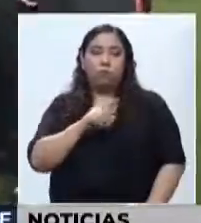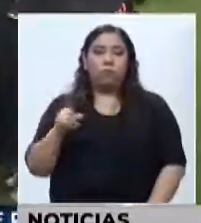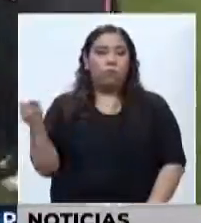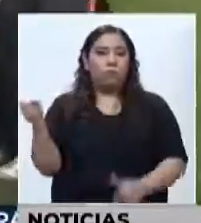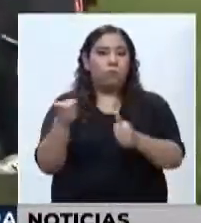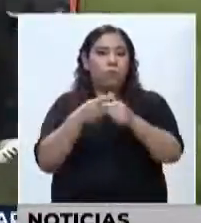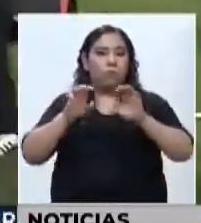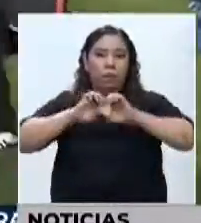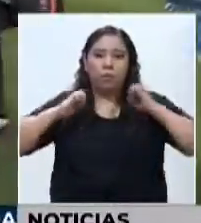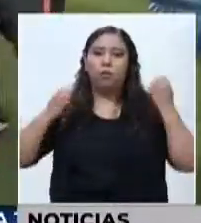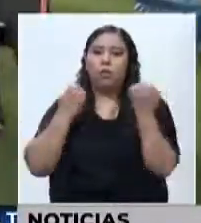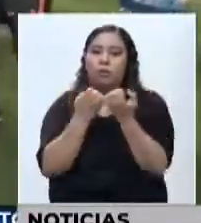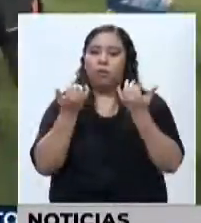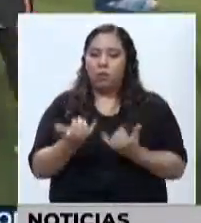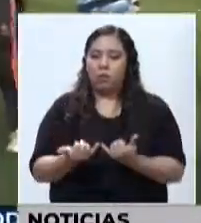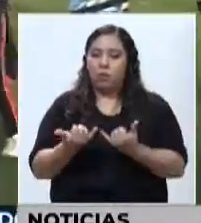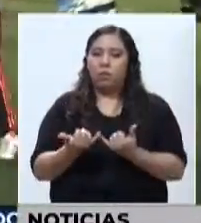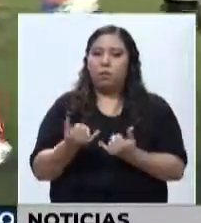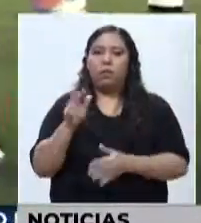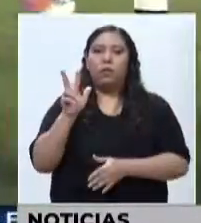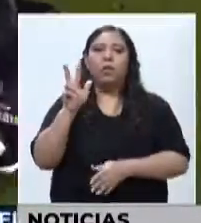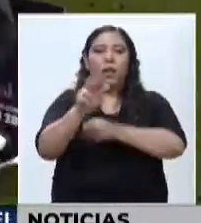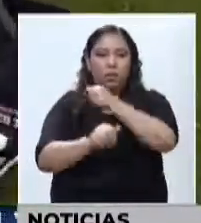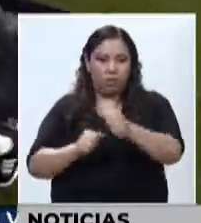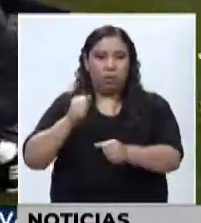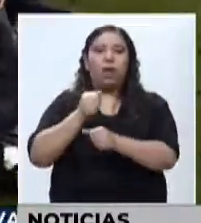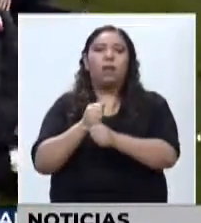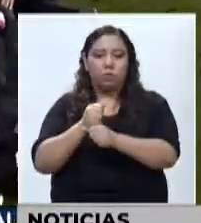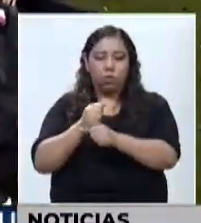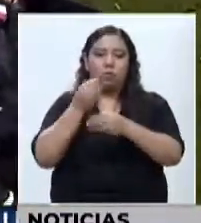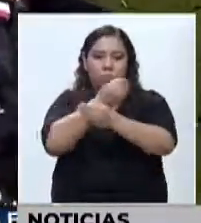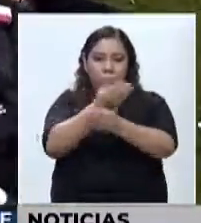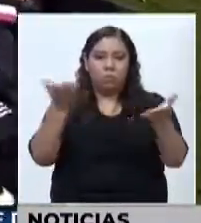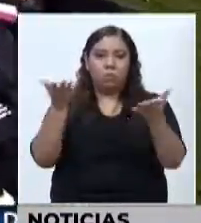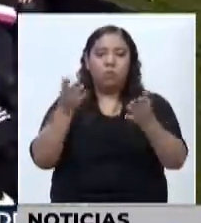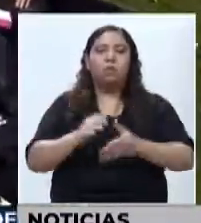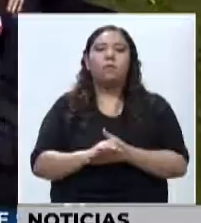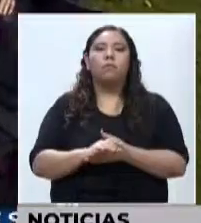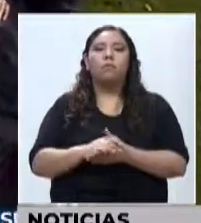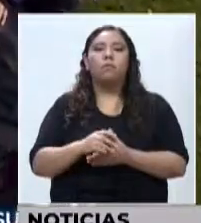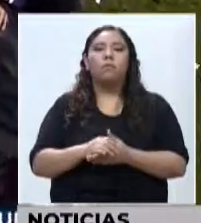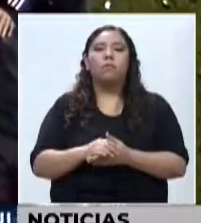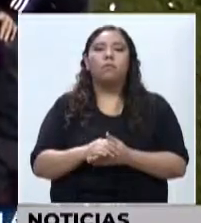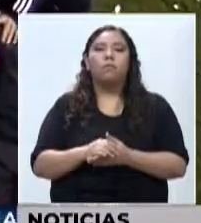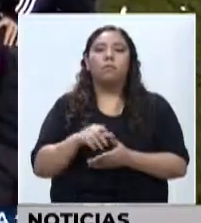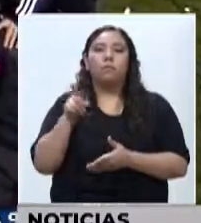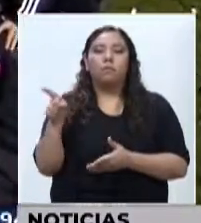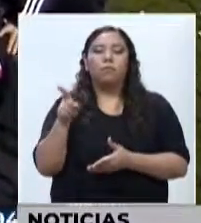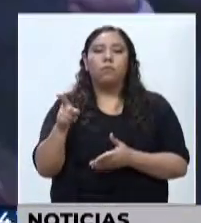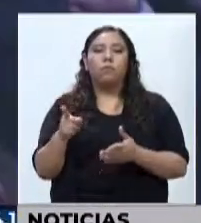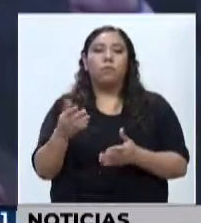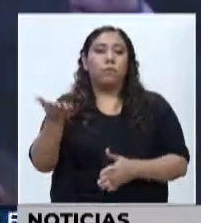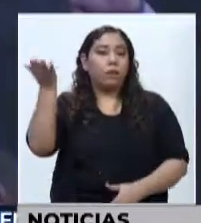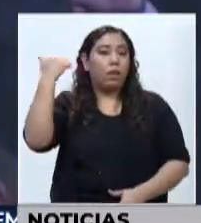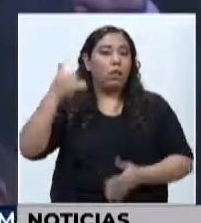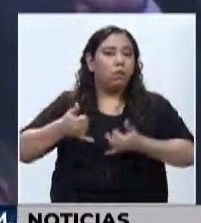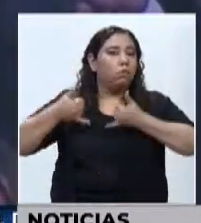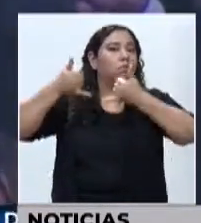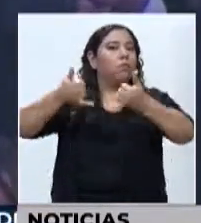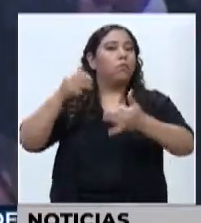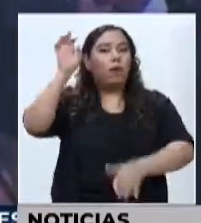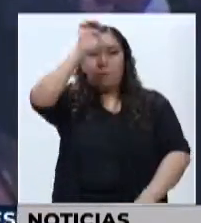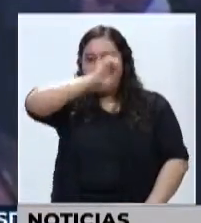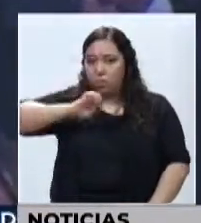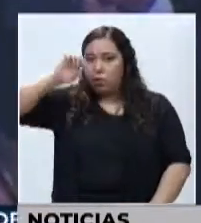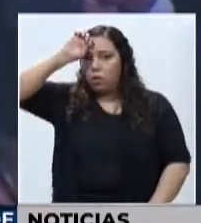para las próximas tres campañas. Anunció en un breve comunicado, Ancelotti fue campeón de Europa y